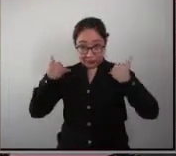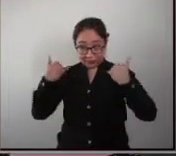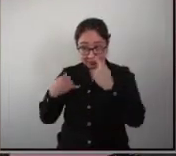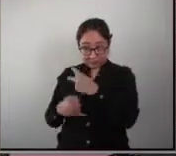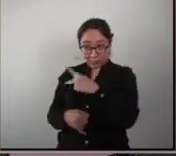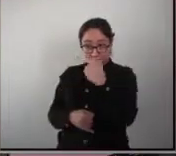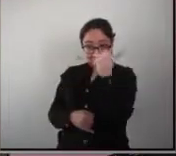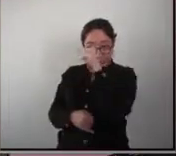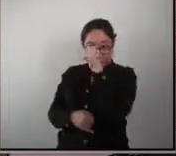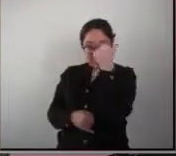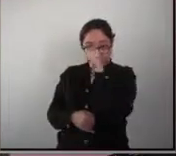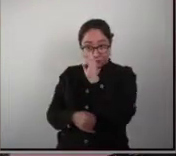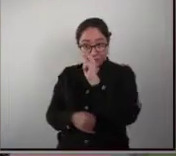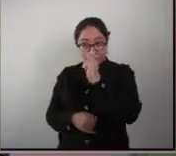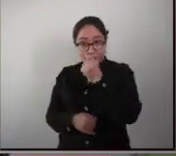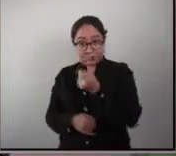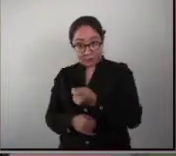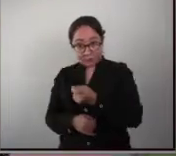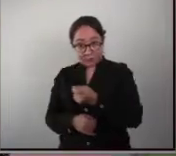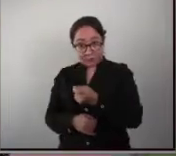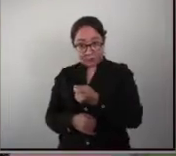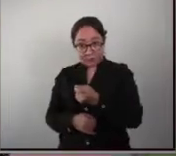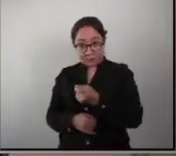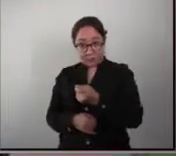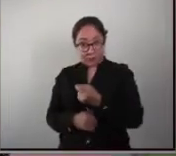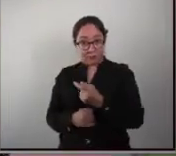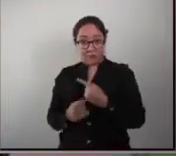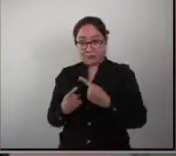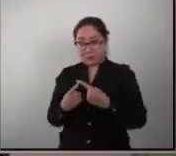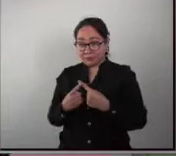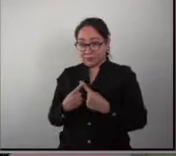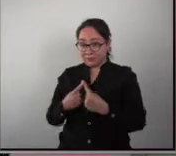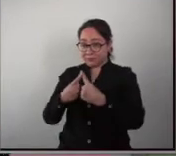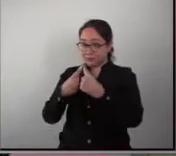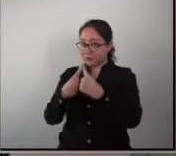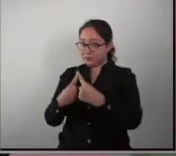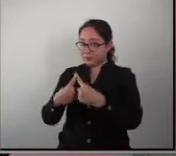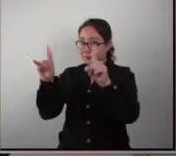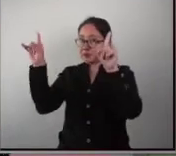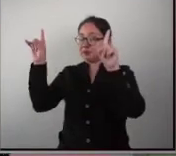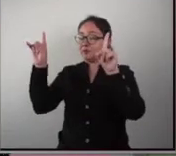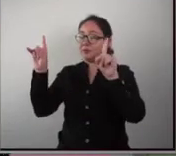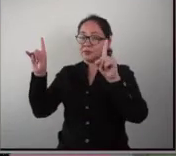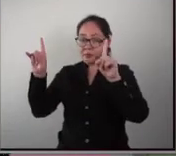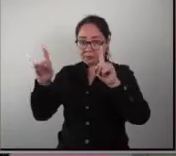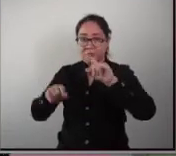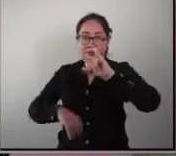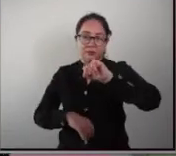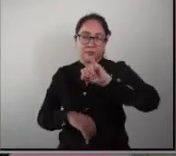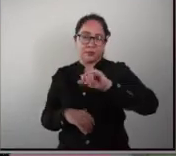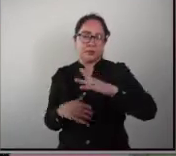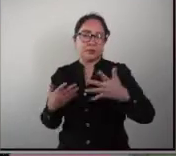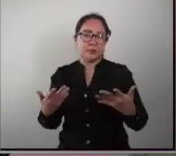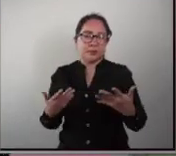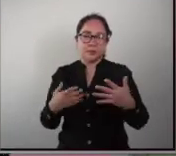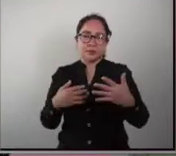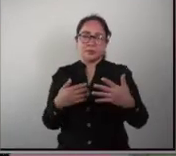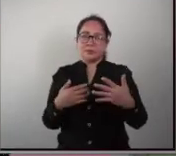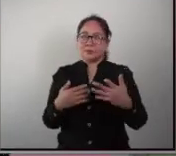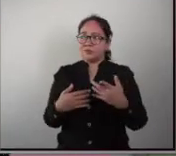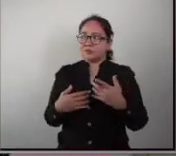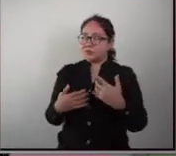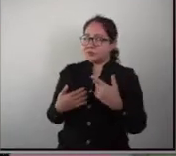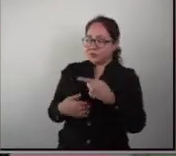es una conducta que no va de acorde a lo que nosotros esperamos esto es los jóvenes